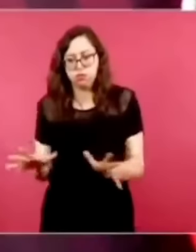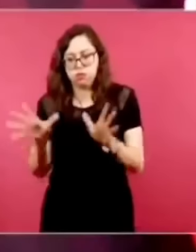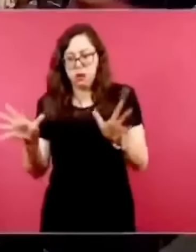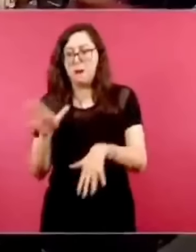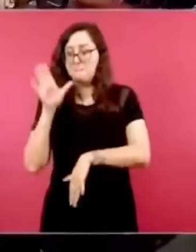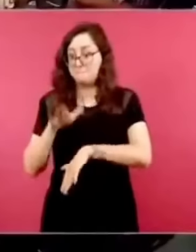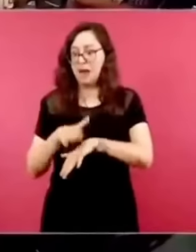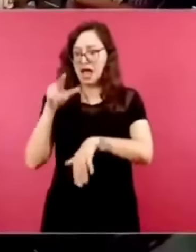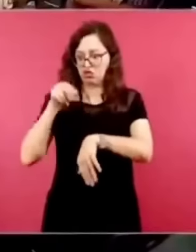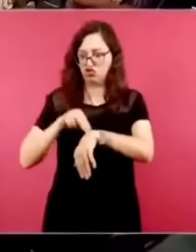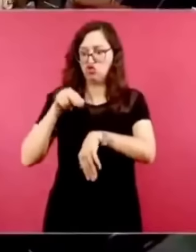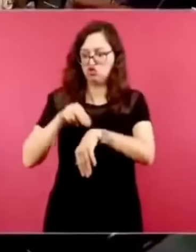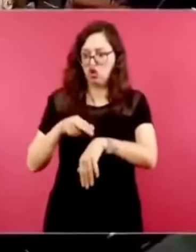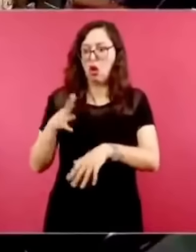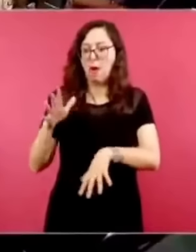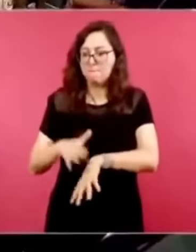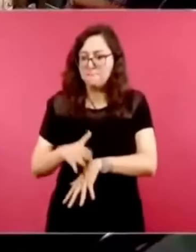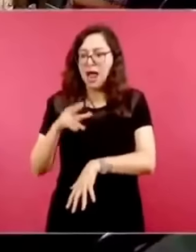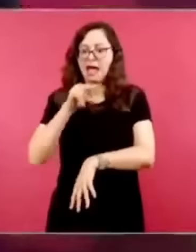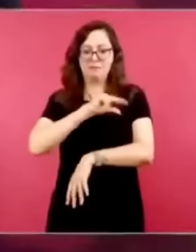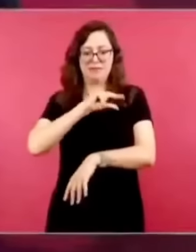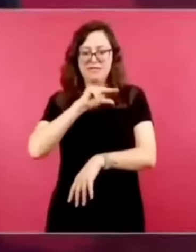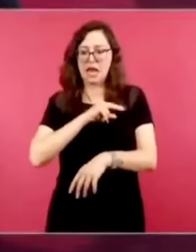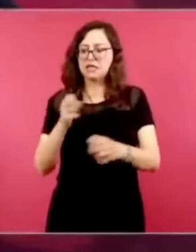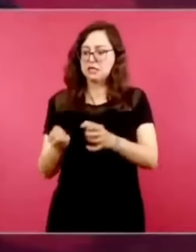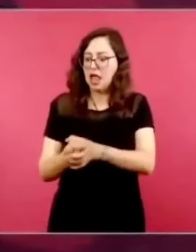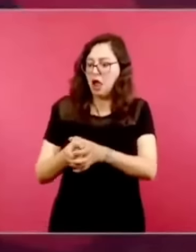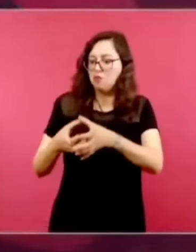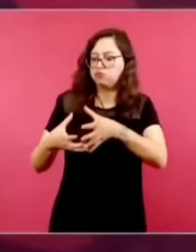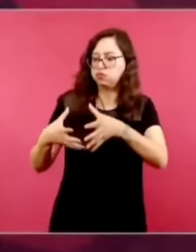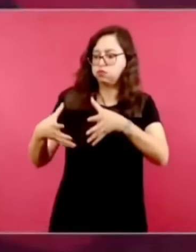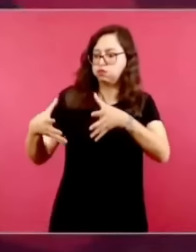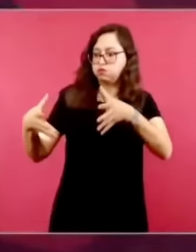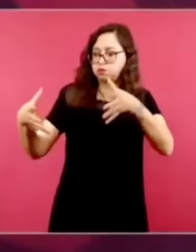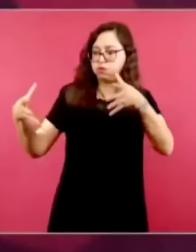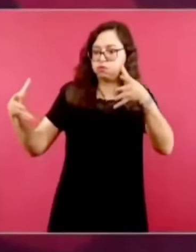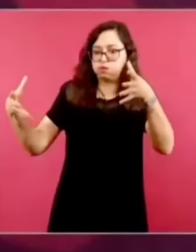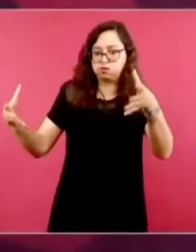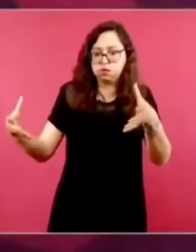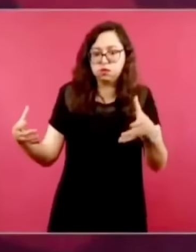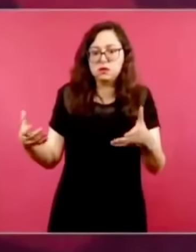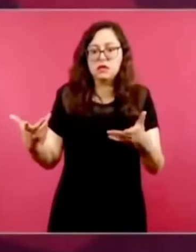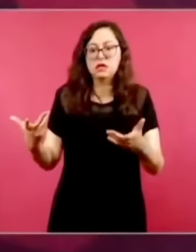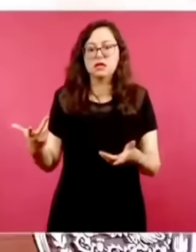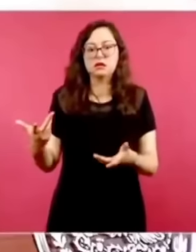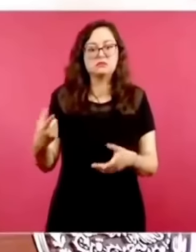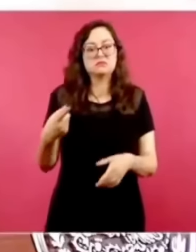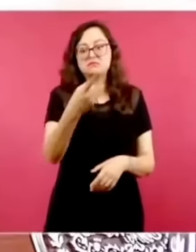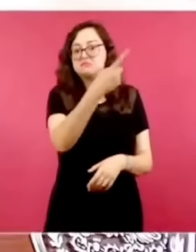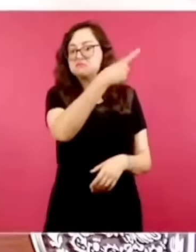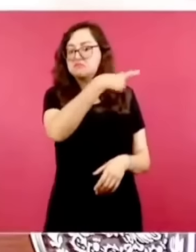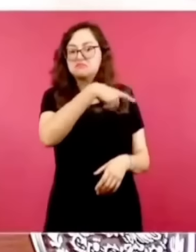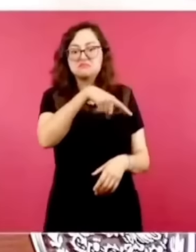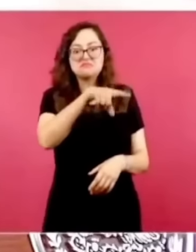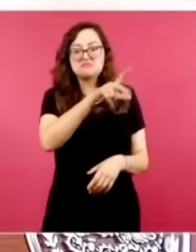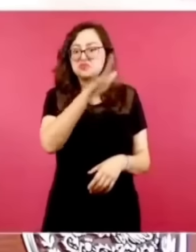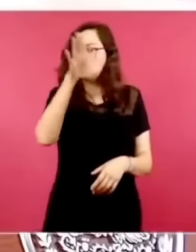era lo correcto, porque duró mucho este adoctrinamiento,